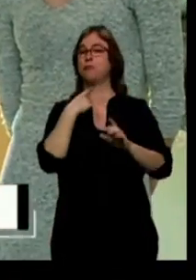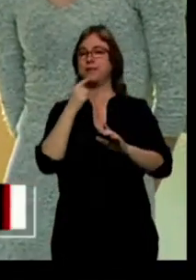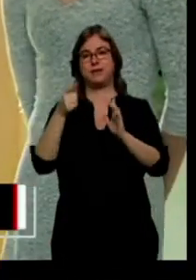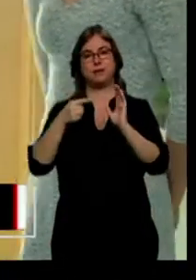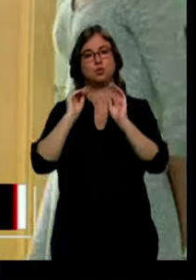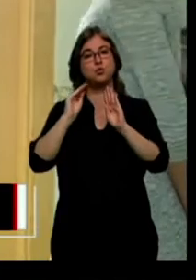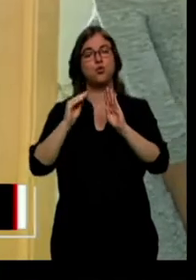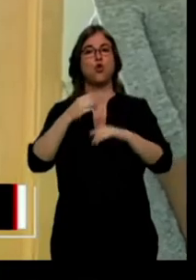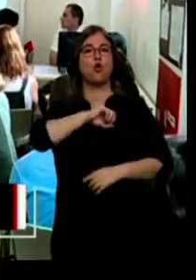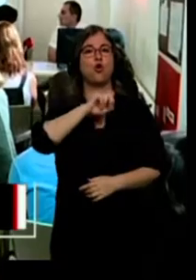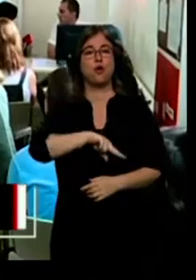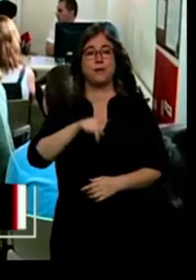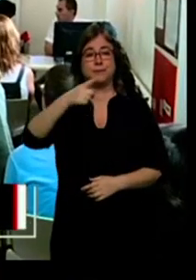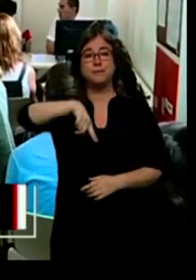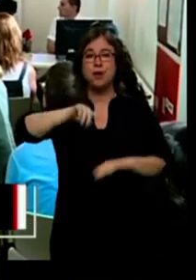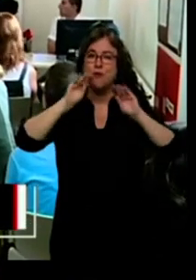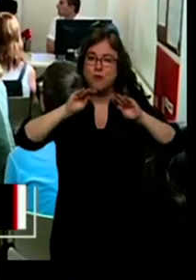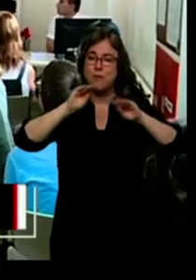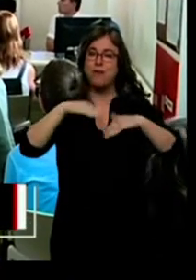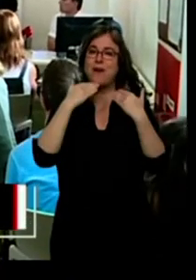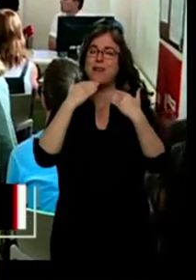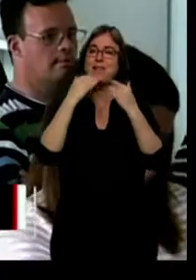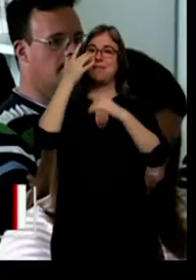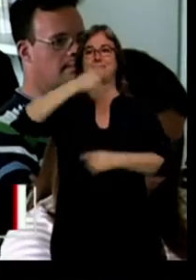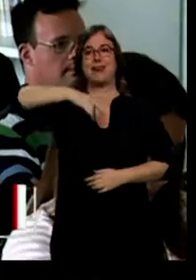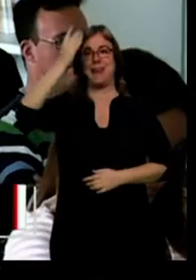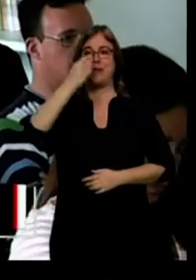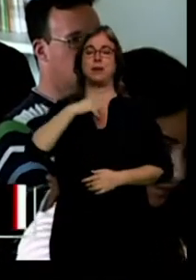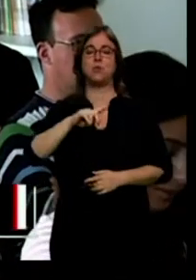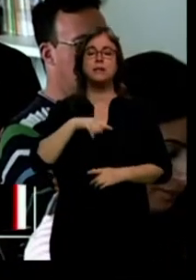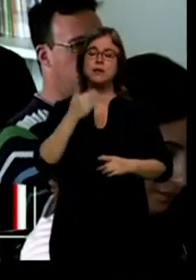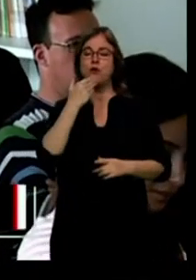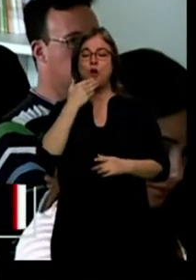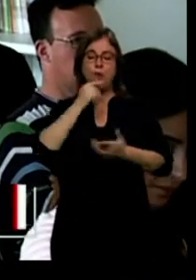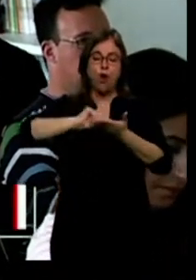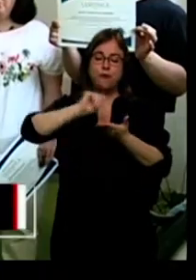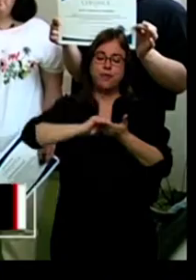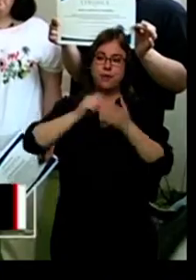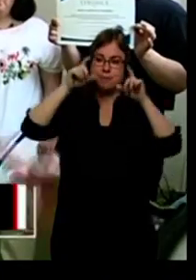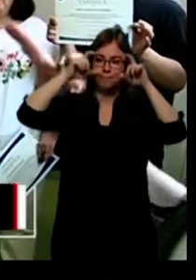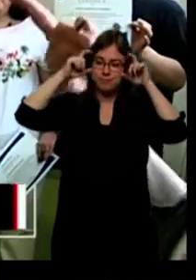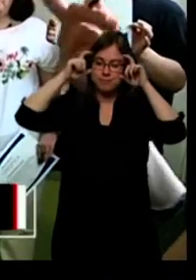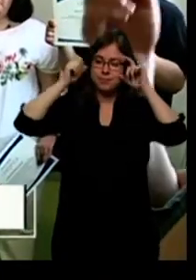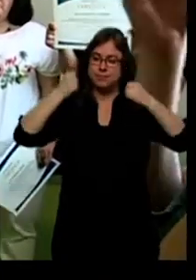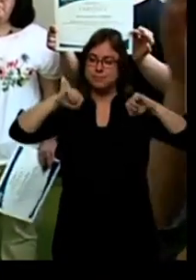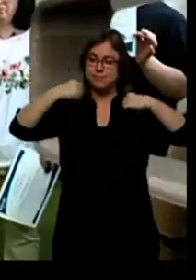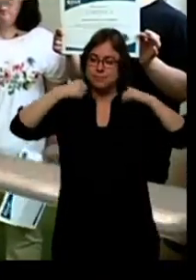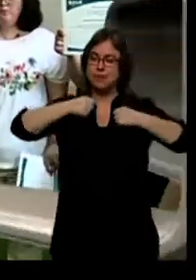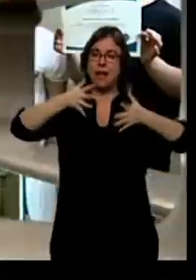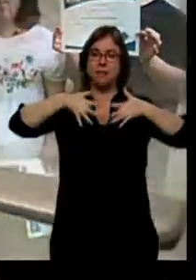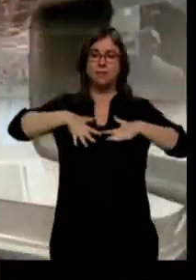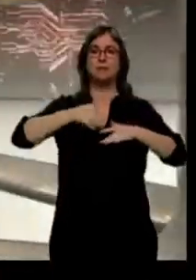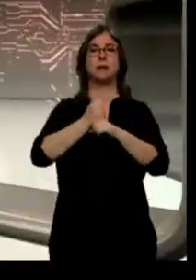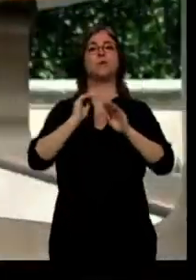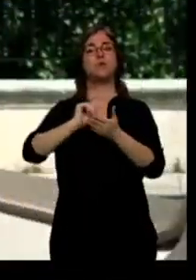Ellos se forman gracias a la realidad virtual. Simula una oficina en la que aprenden las tareas propias. Esta herramienta ha ayudado a algunos a encontrar